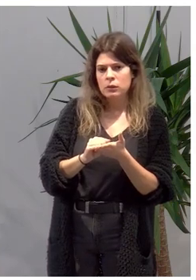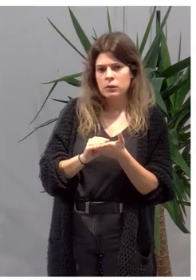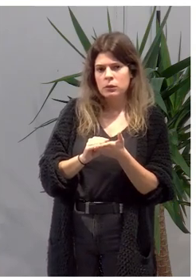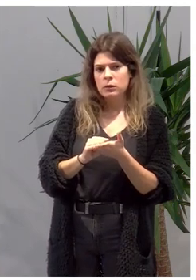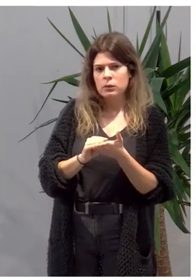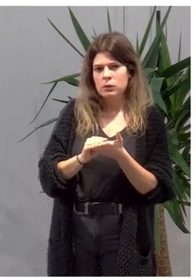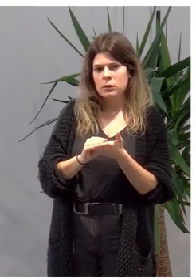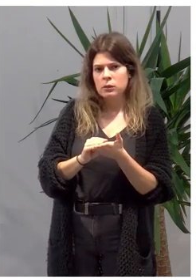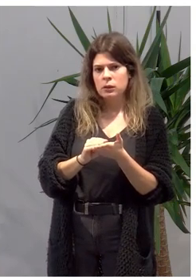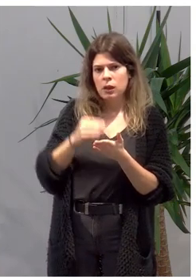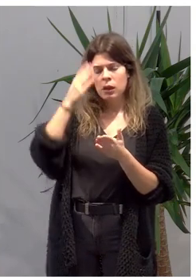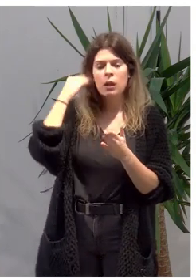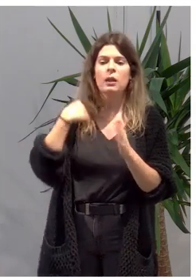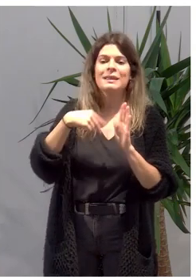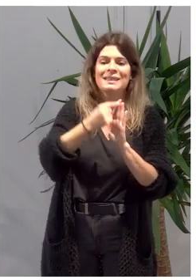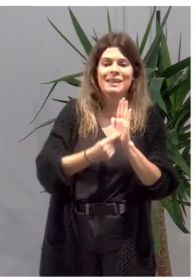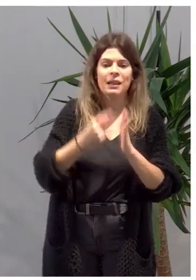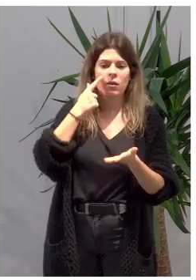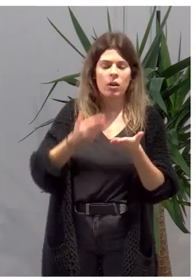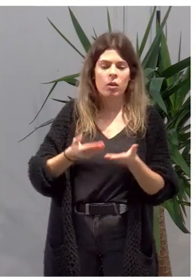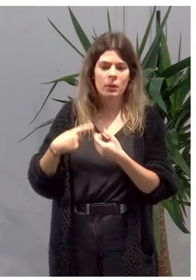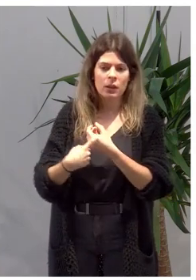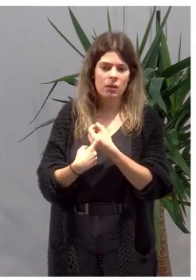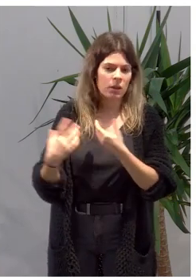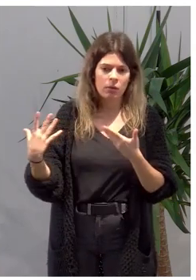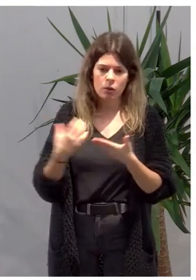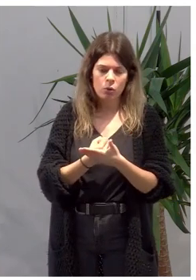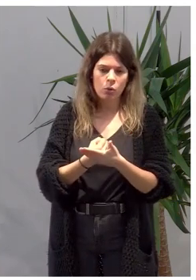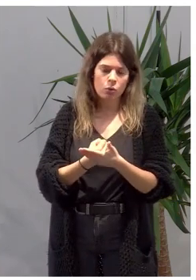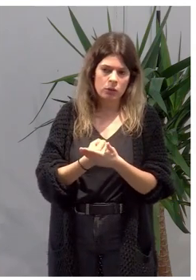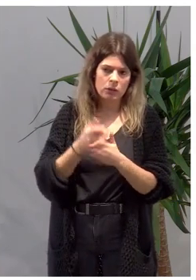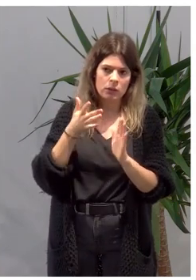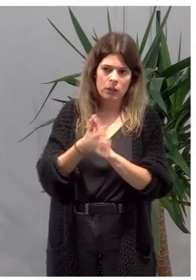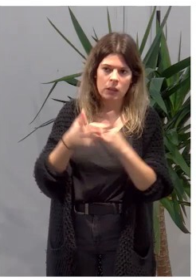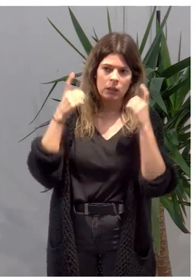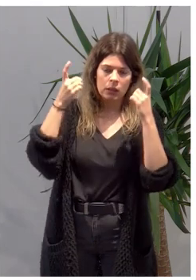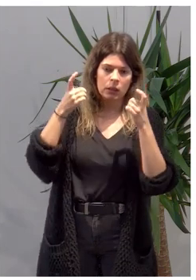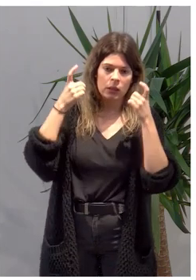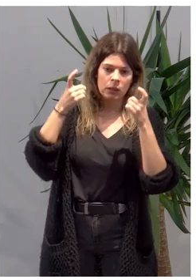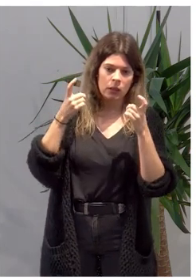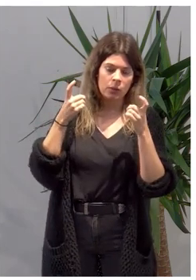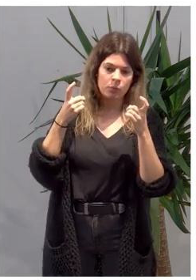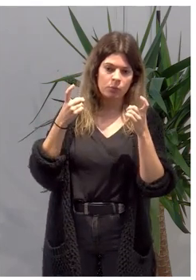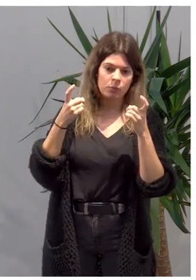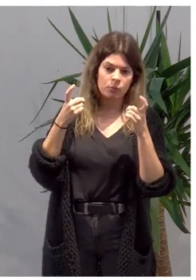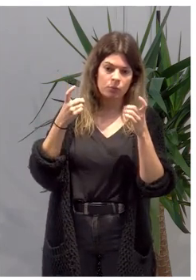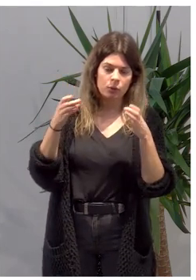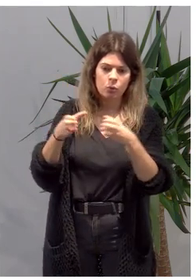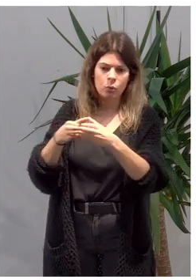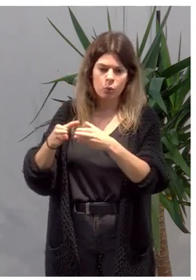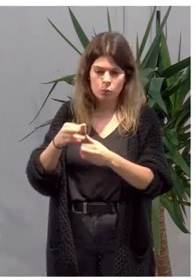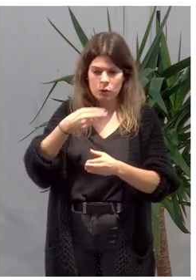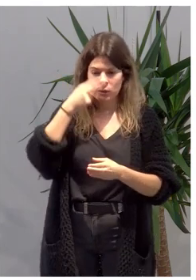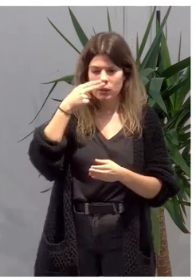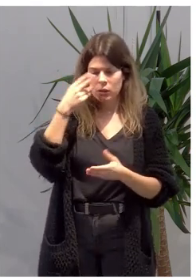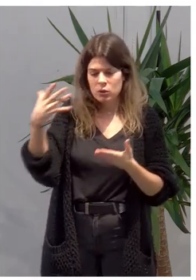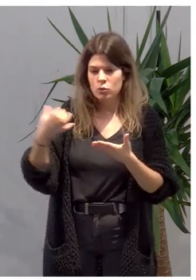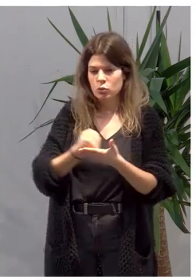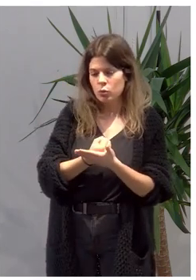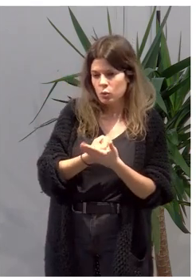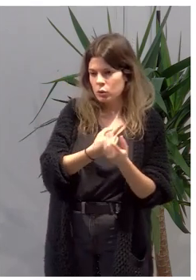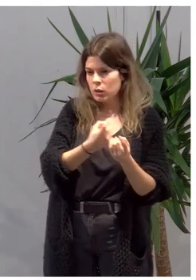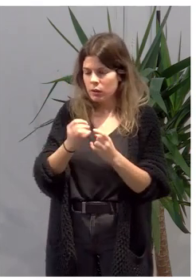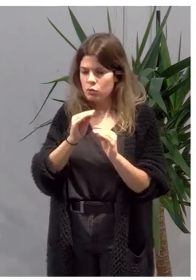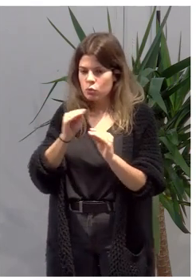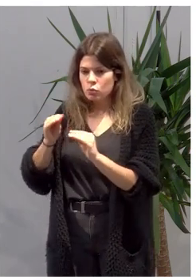todos los estándares de evaluación participativa, es decir, vamos a tratar de tener en cuenta a todos los grupos de interés, sus necesidades,